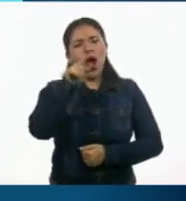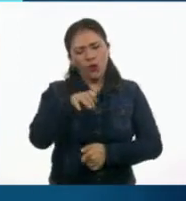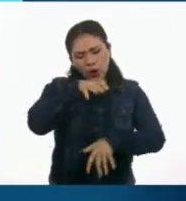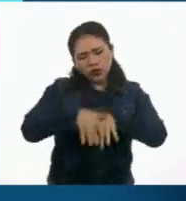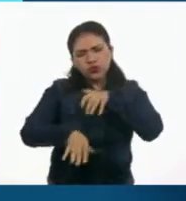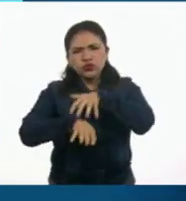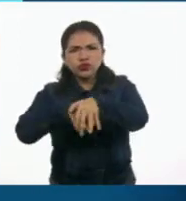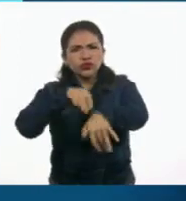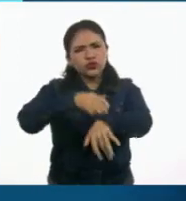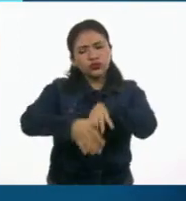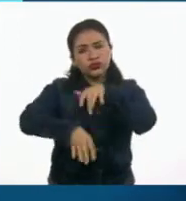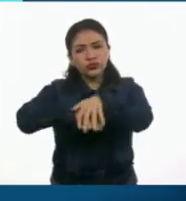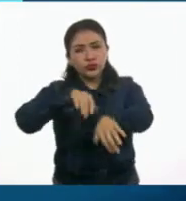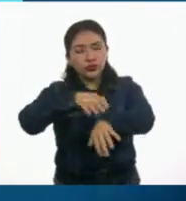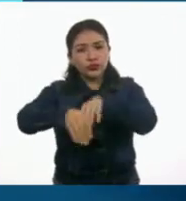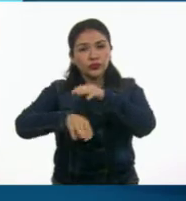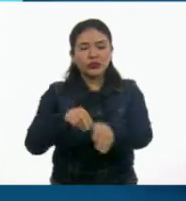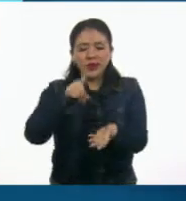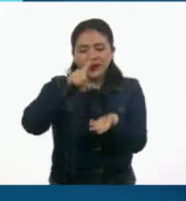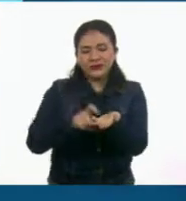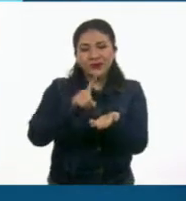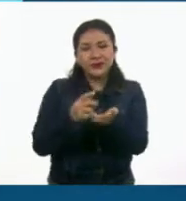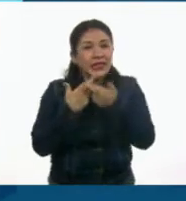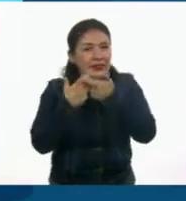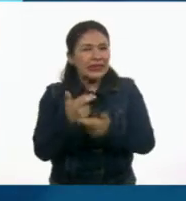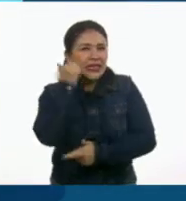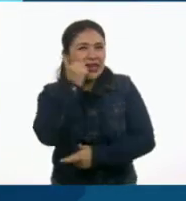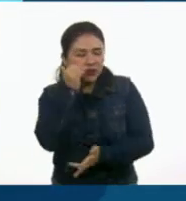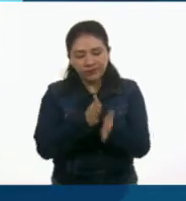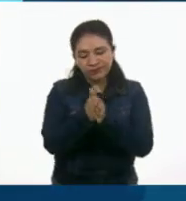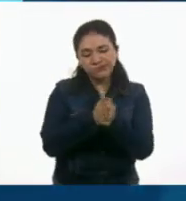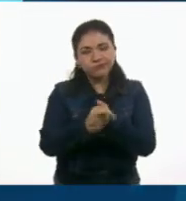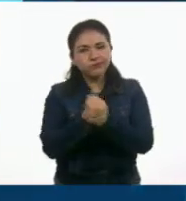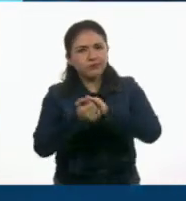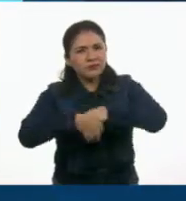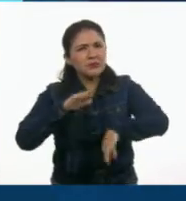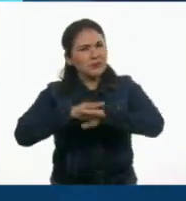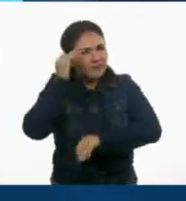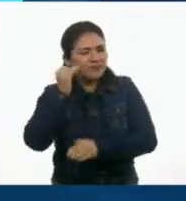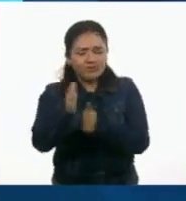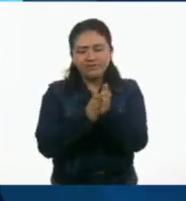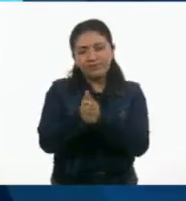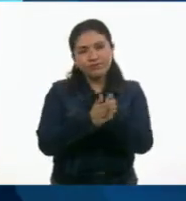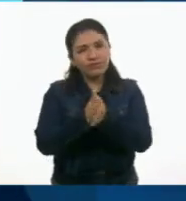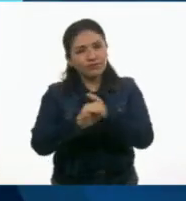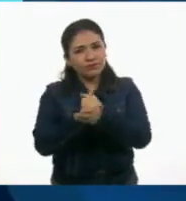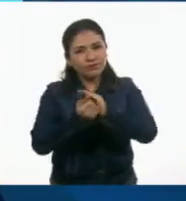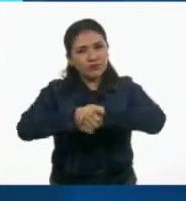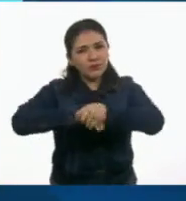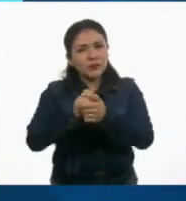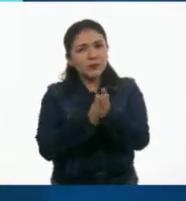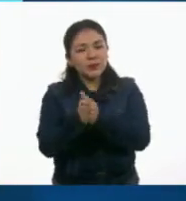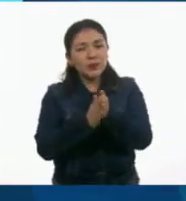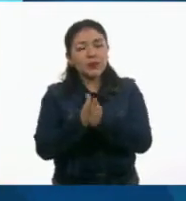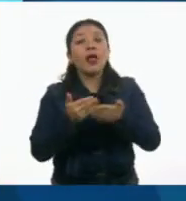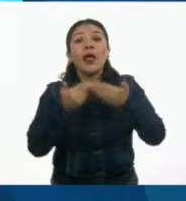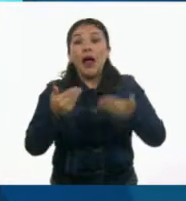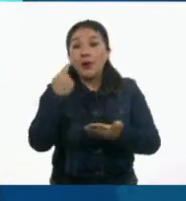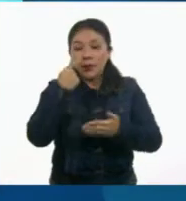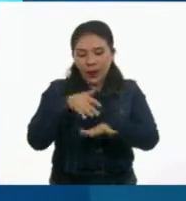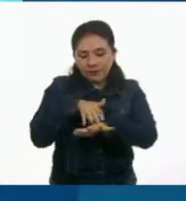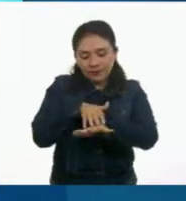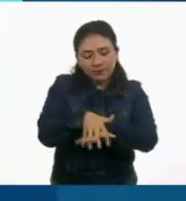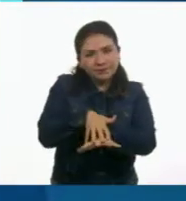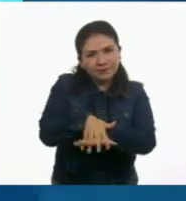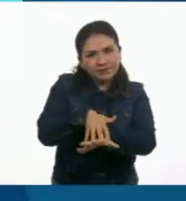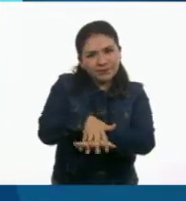manos. Usa suficiente jabón. Frota tus palmas una con la otra. Ahora, frota la